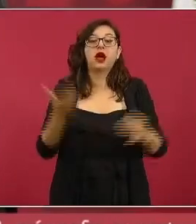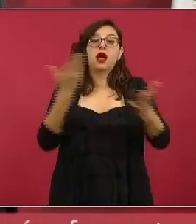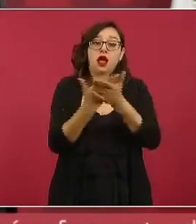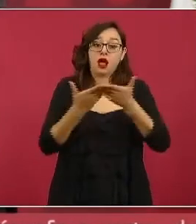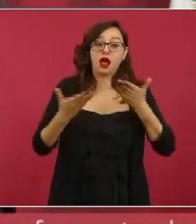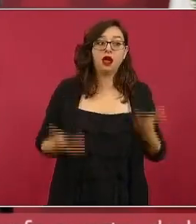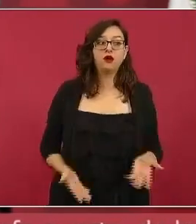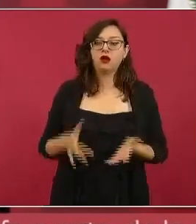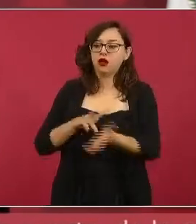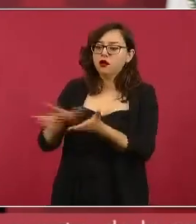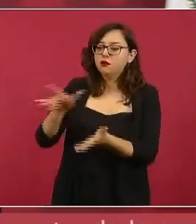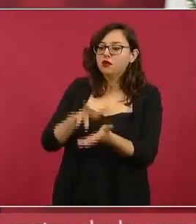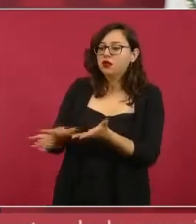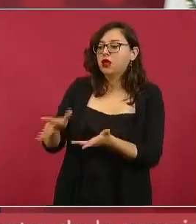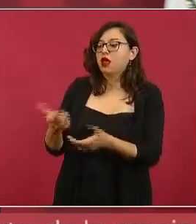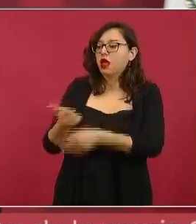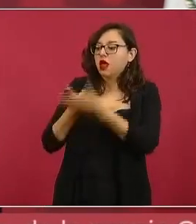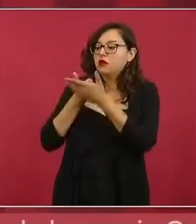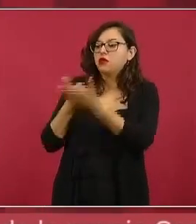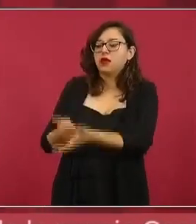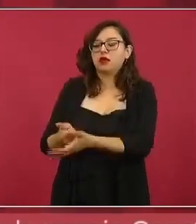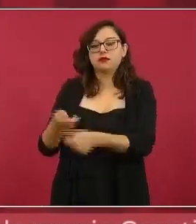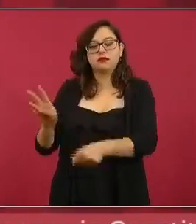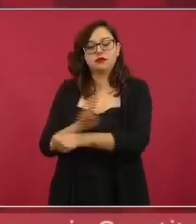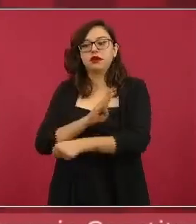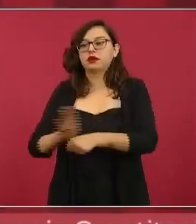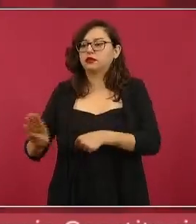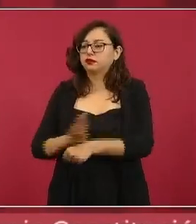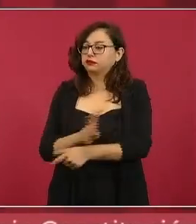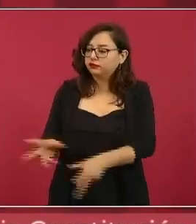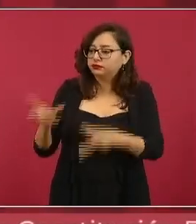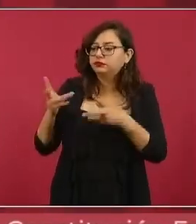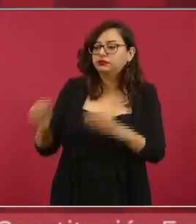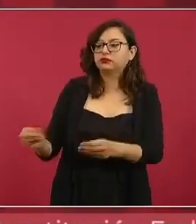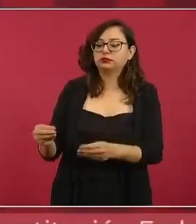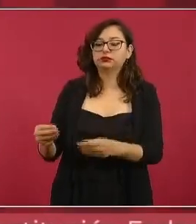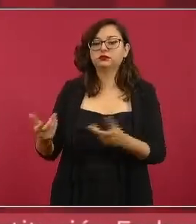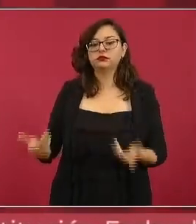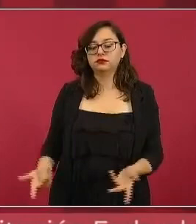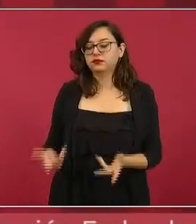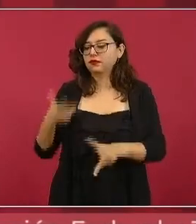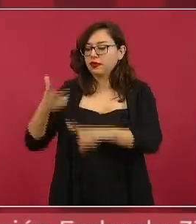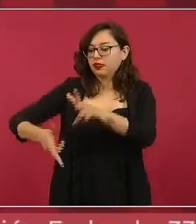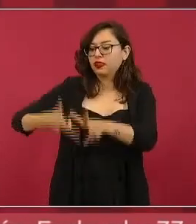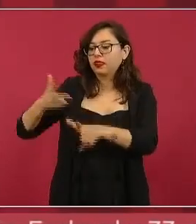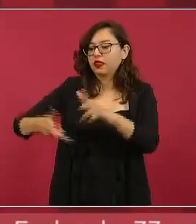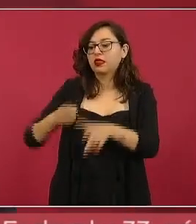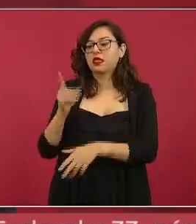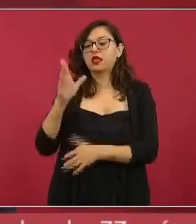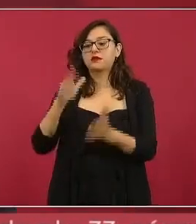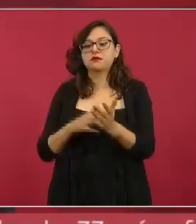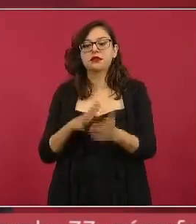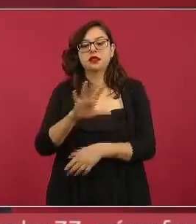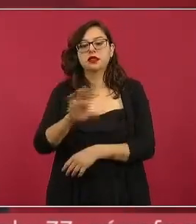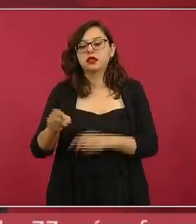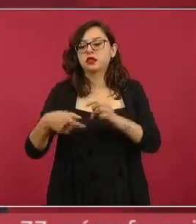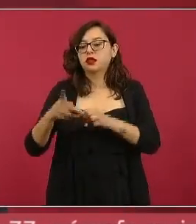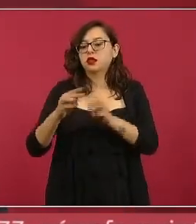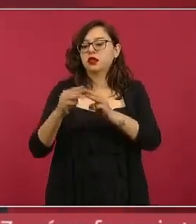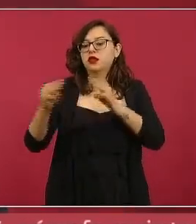beneficios son 1500 kilómetros de un tren moderno de pasajeros de carga